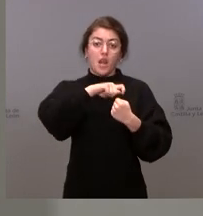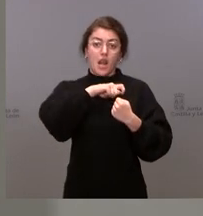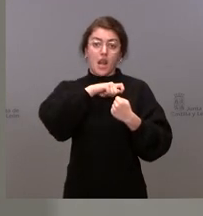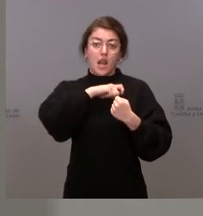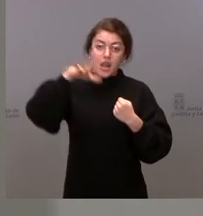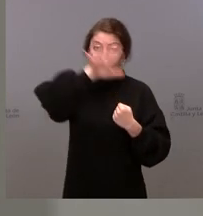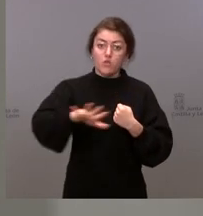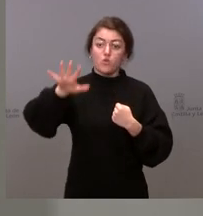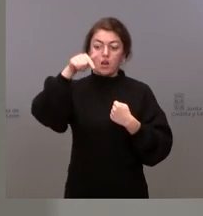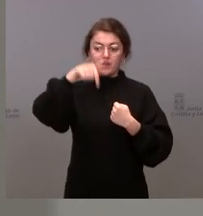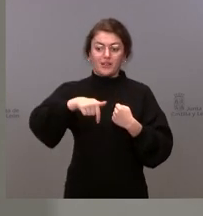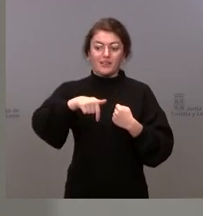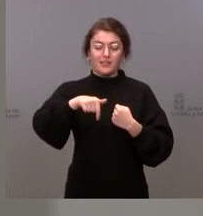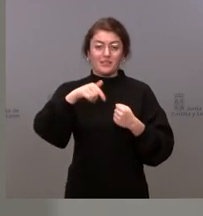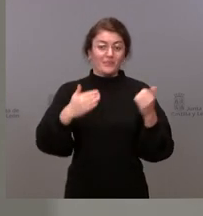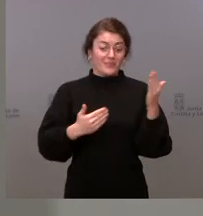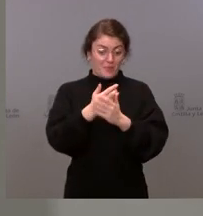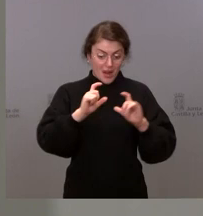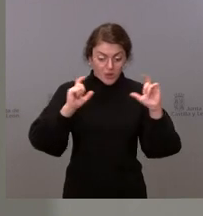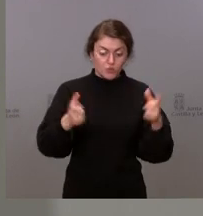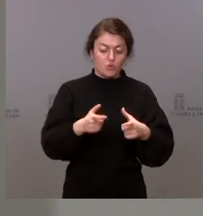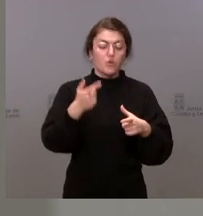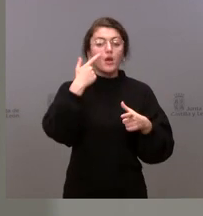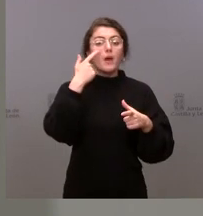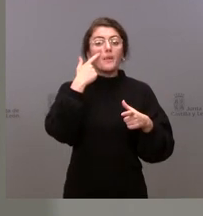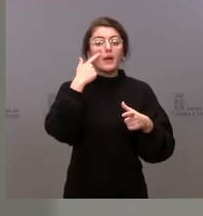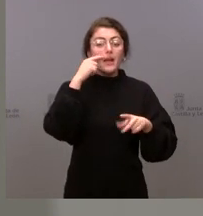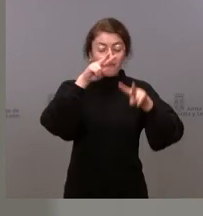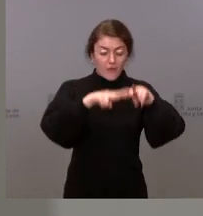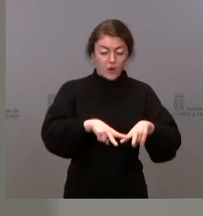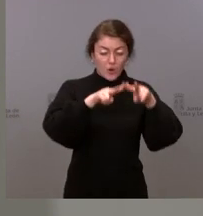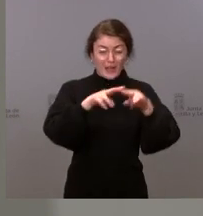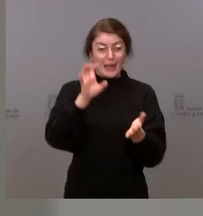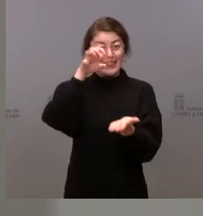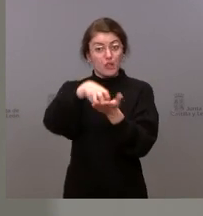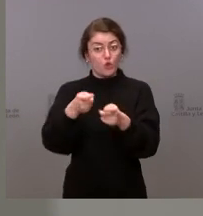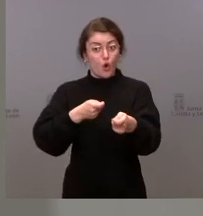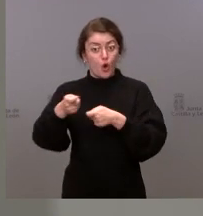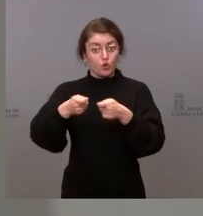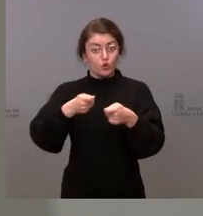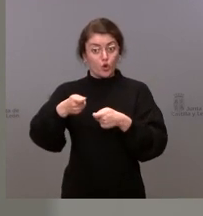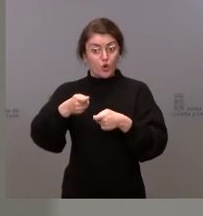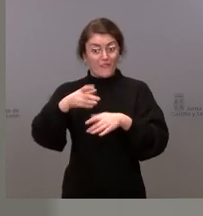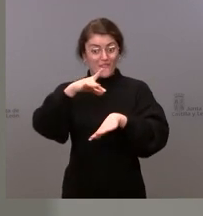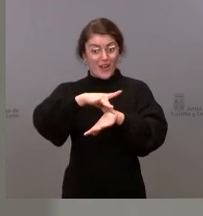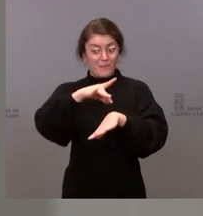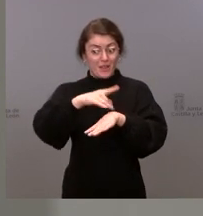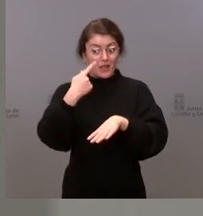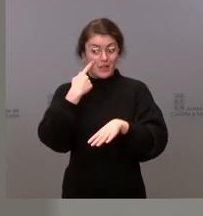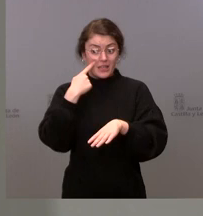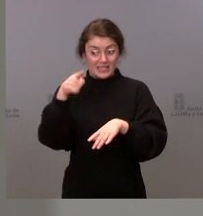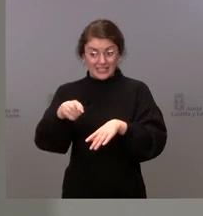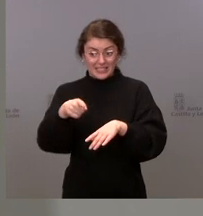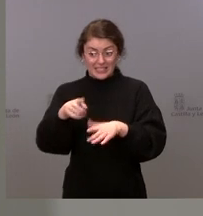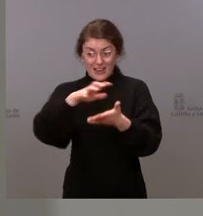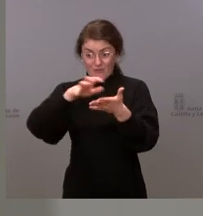tiene que valorar este informe del ECDC. El ECDC saben que es el Centro Europeo de Control de Enfermedades. Máximo Organismo de Salud Pública